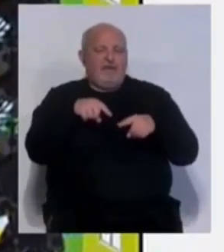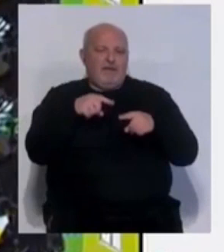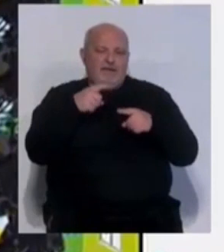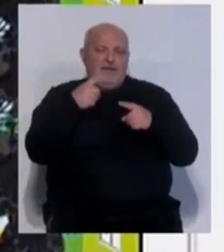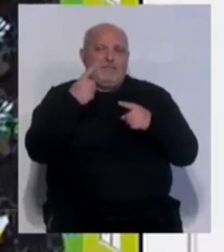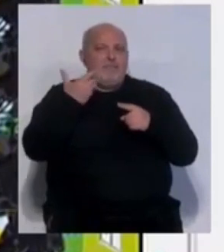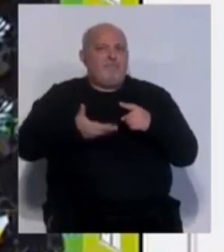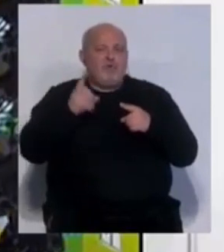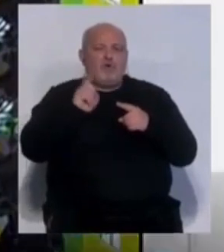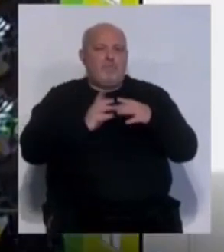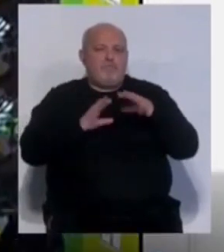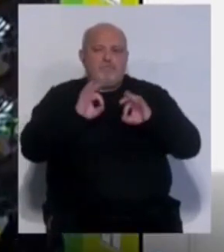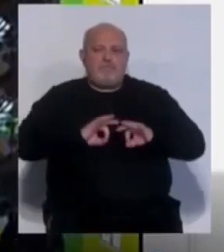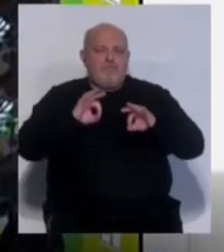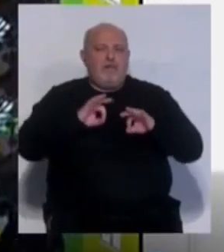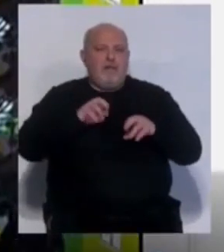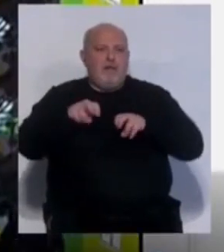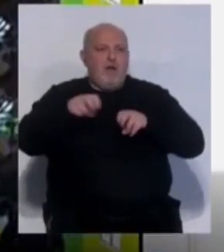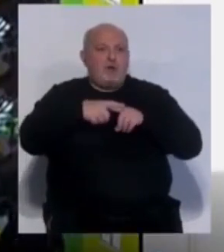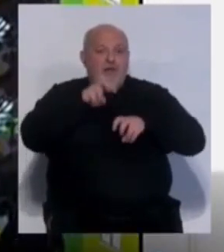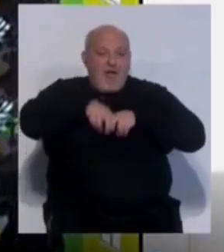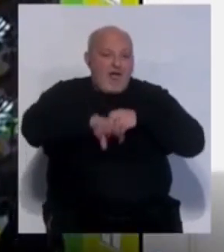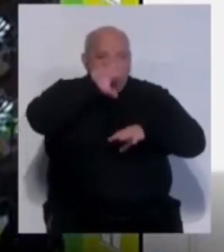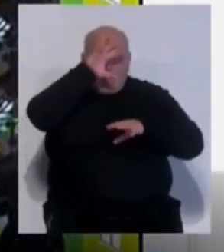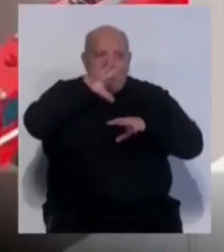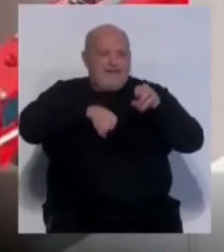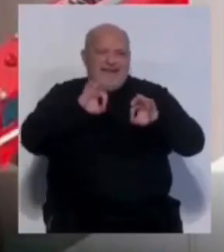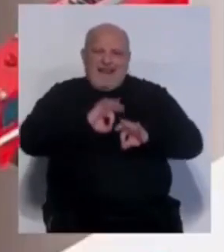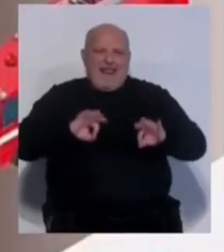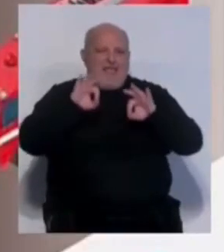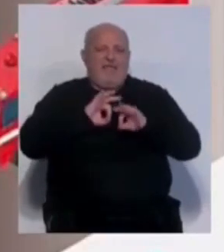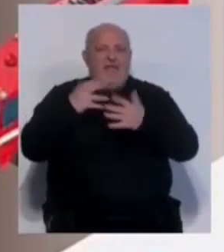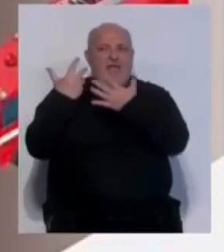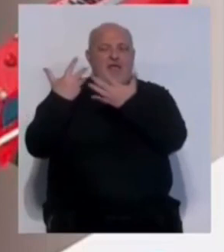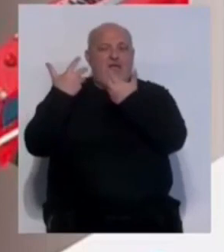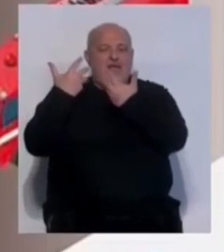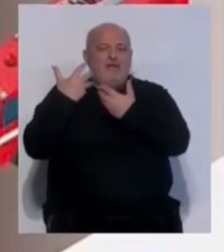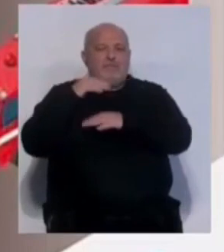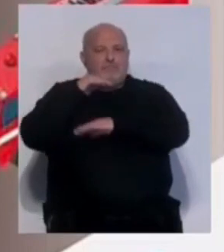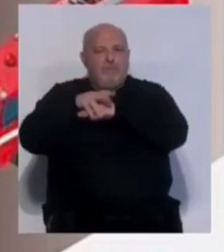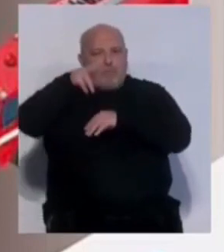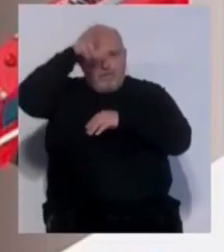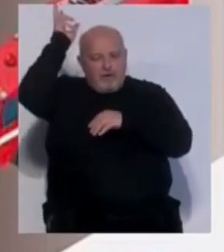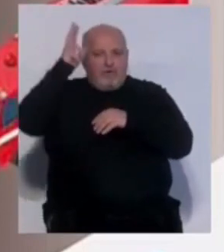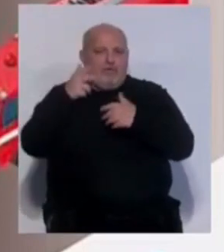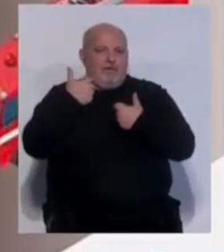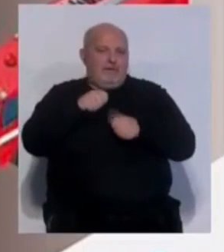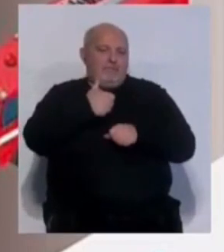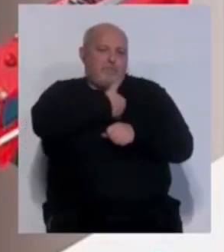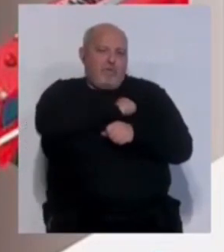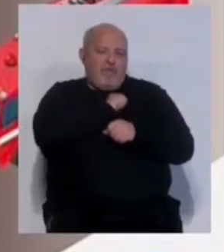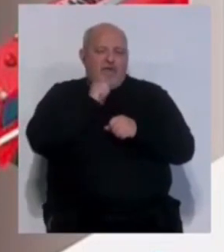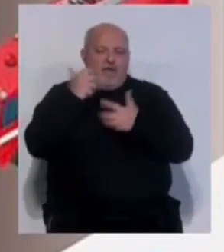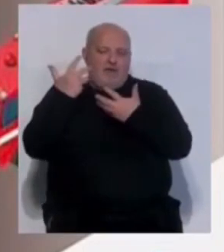Fundamental no pararse ni volver a por objetos personales y siempre seguir las instrucciones de bomberos y cuerpos y